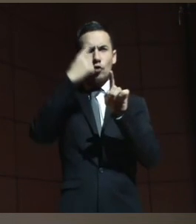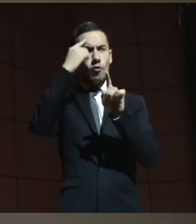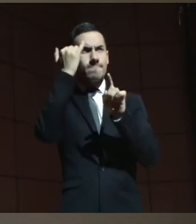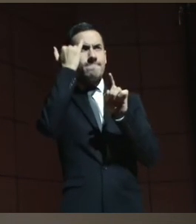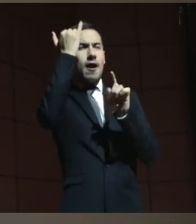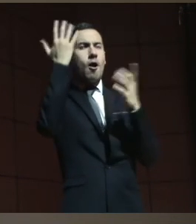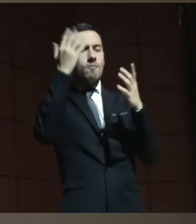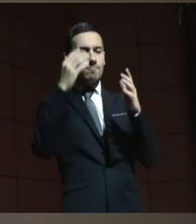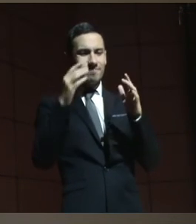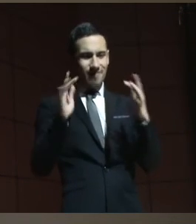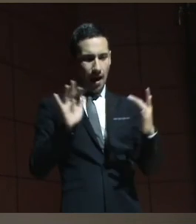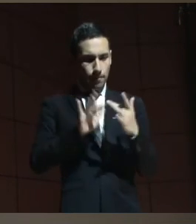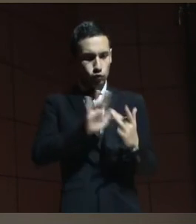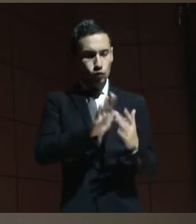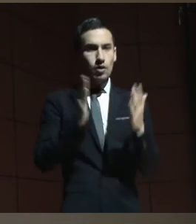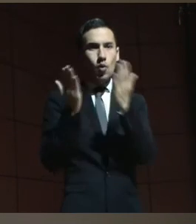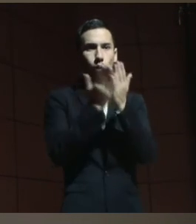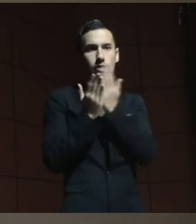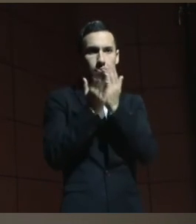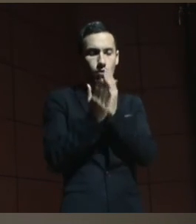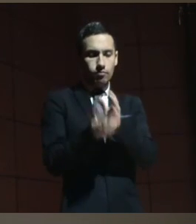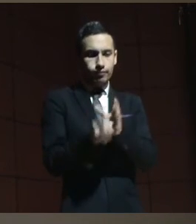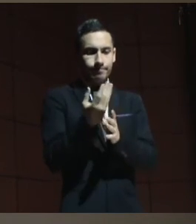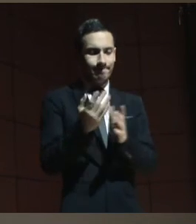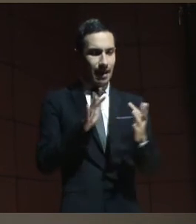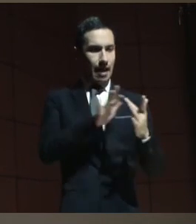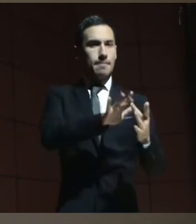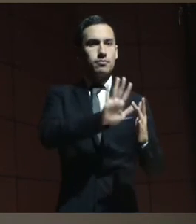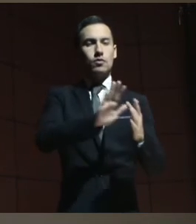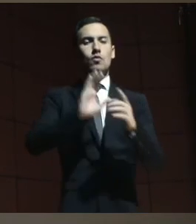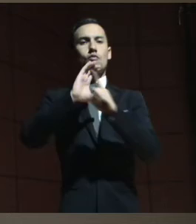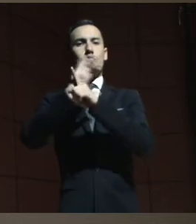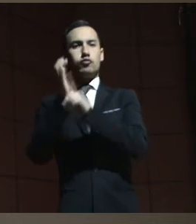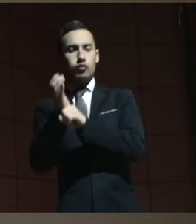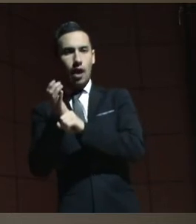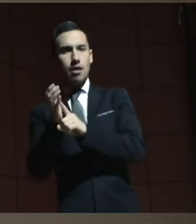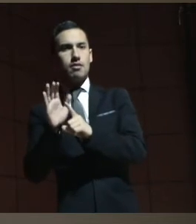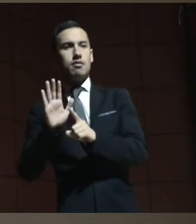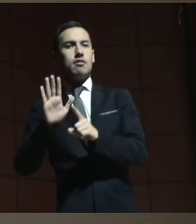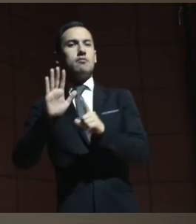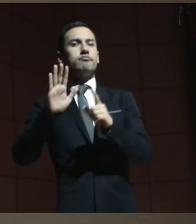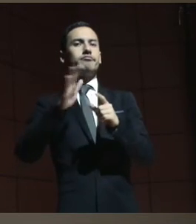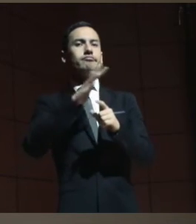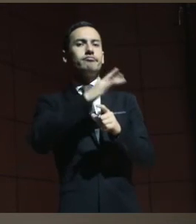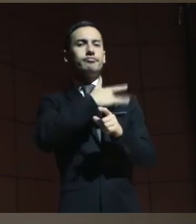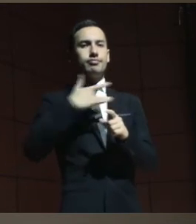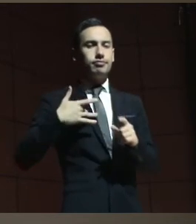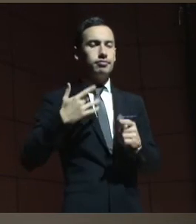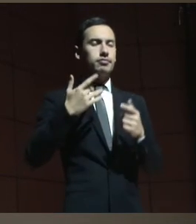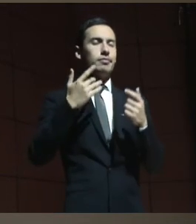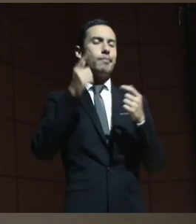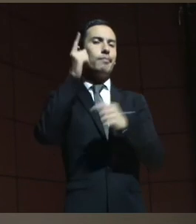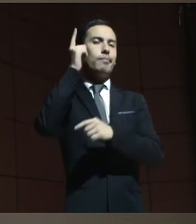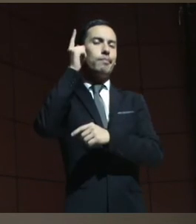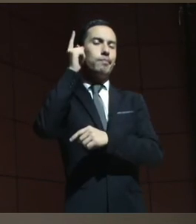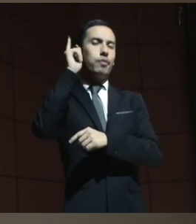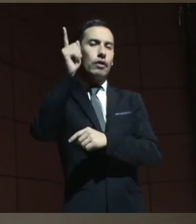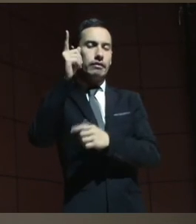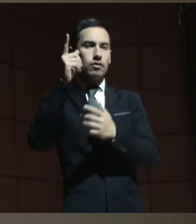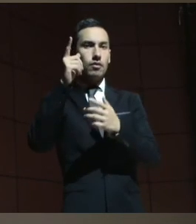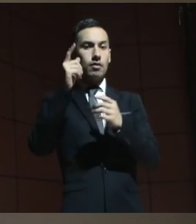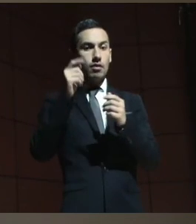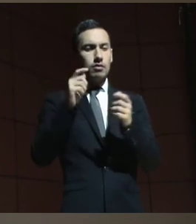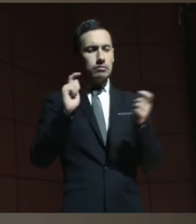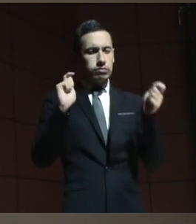educativos culturales sanitarios políticos para que las